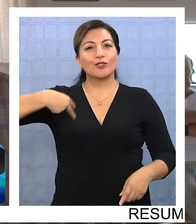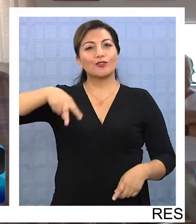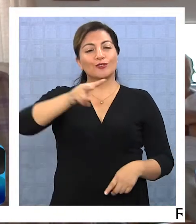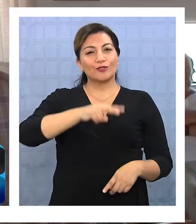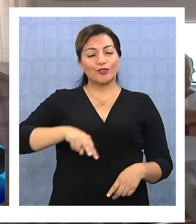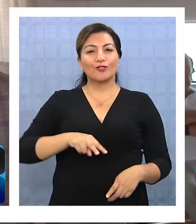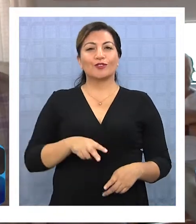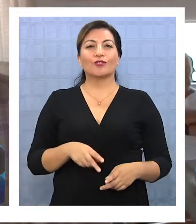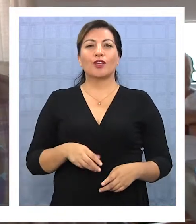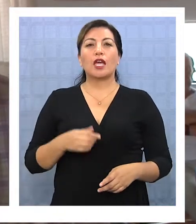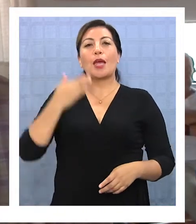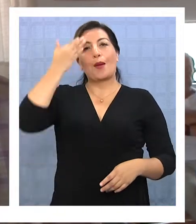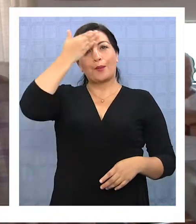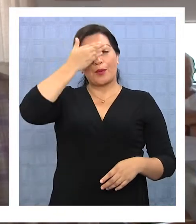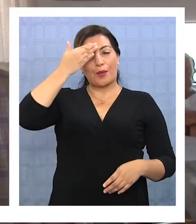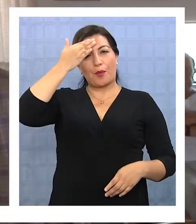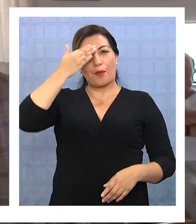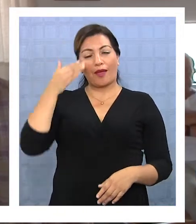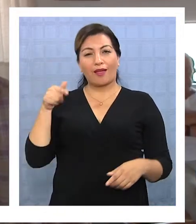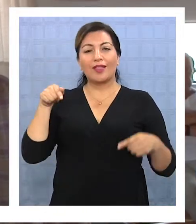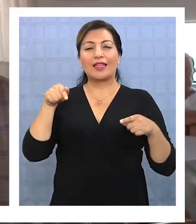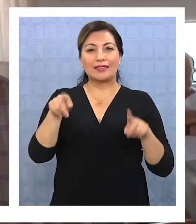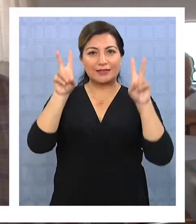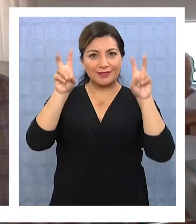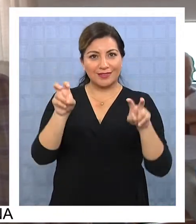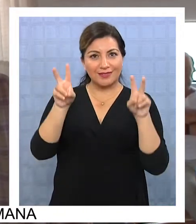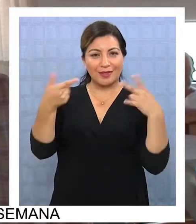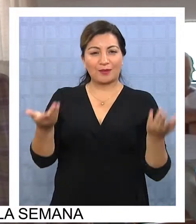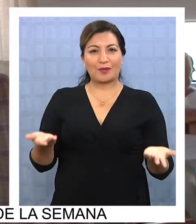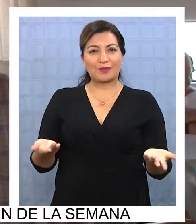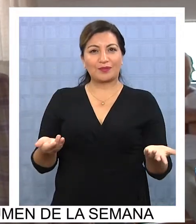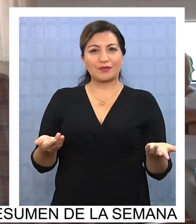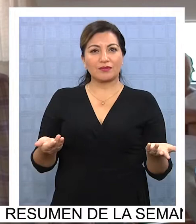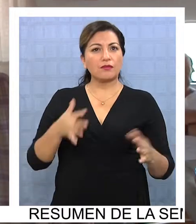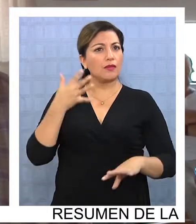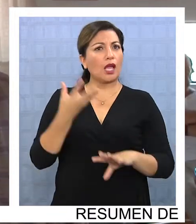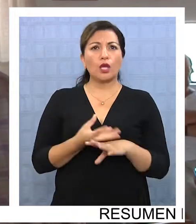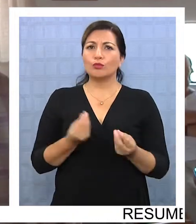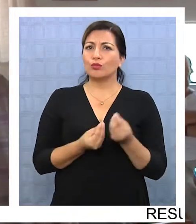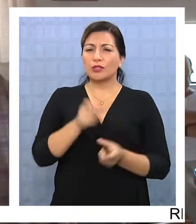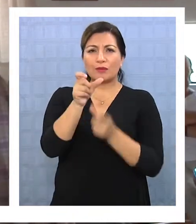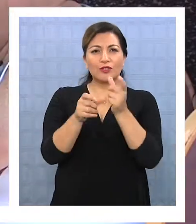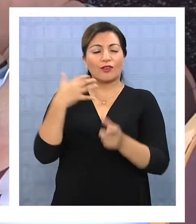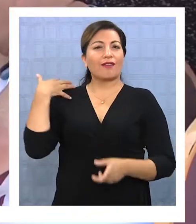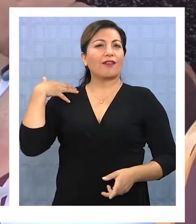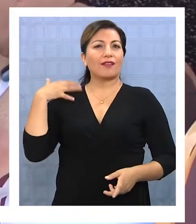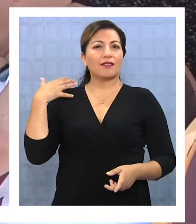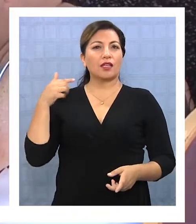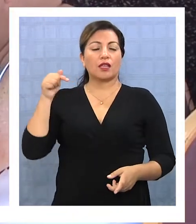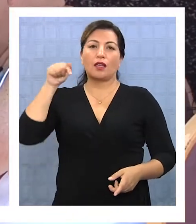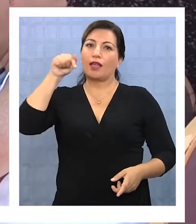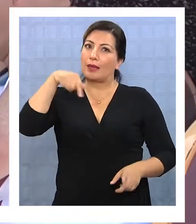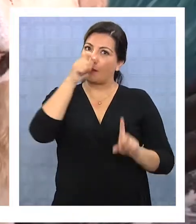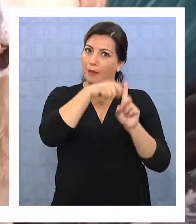absolutamente preocupados de eso. Vean ustedes la cantidad de turistas argentinos que hoy día han llegado.